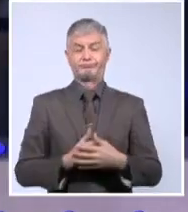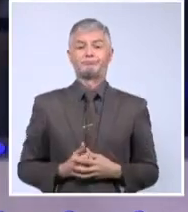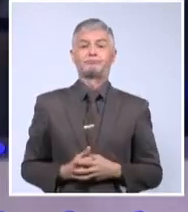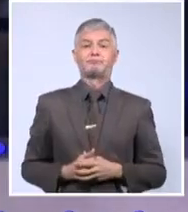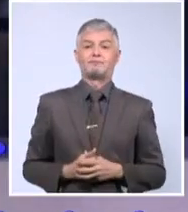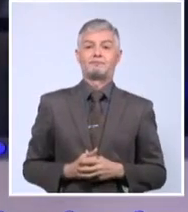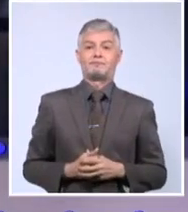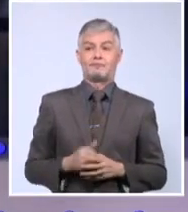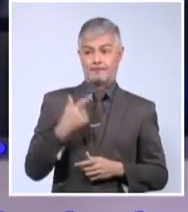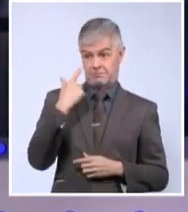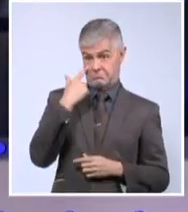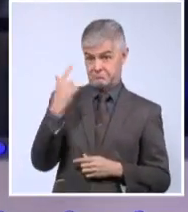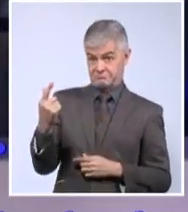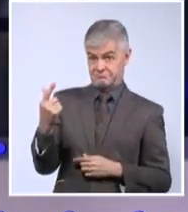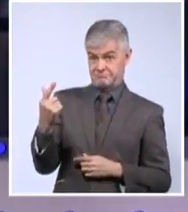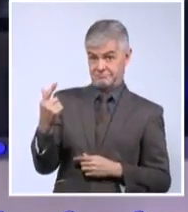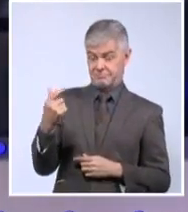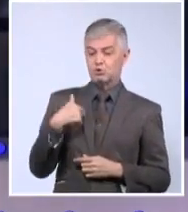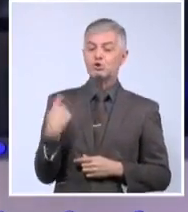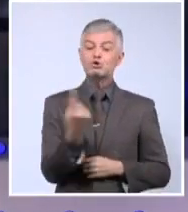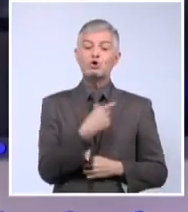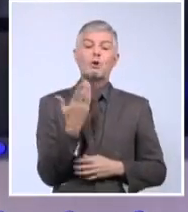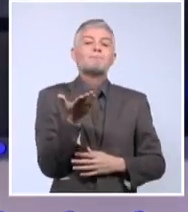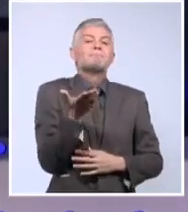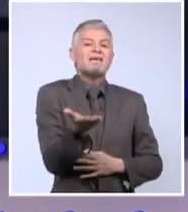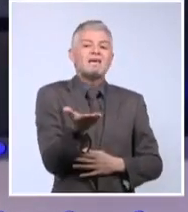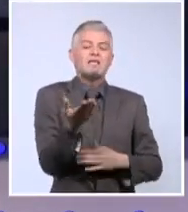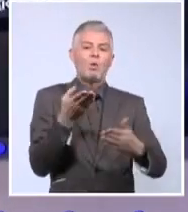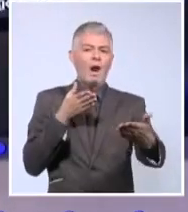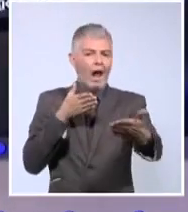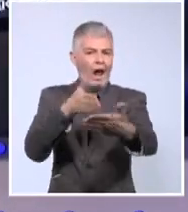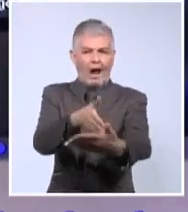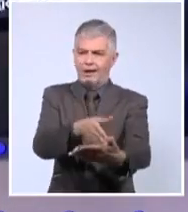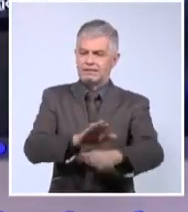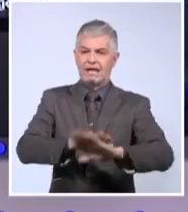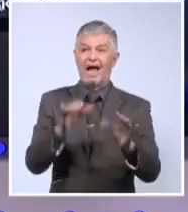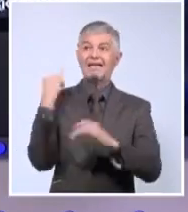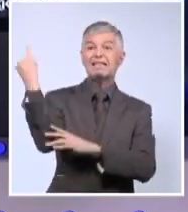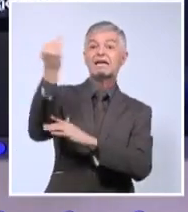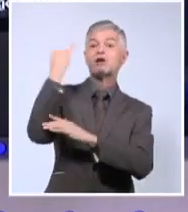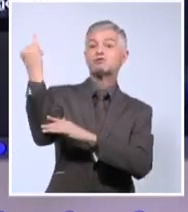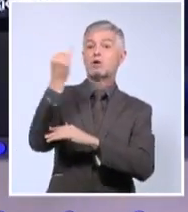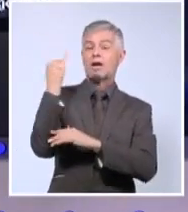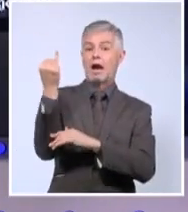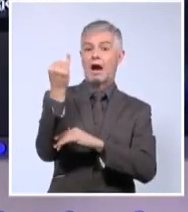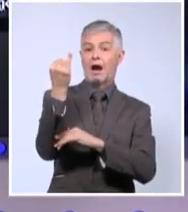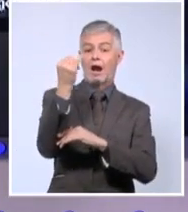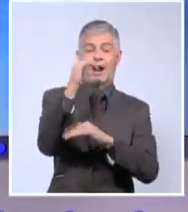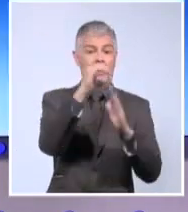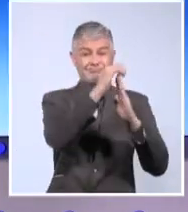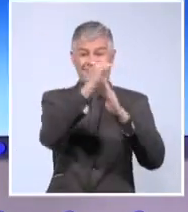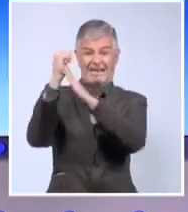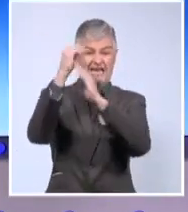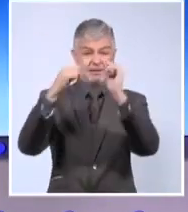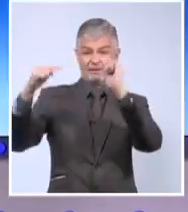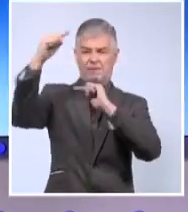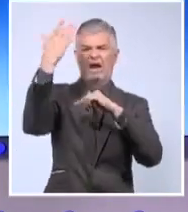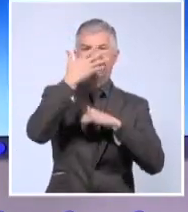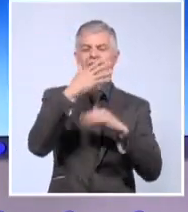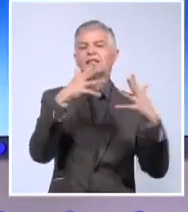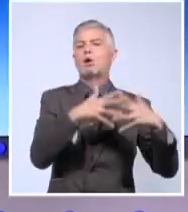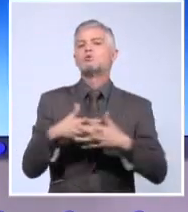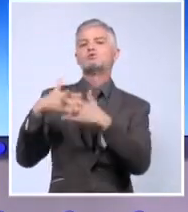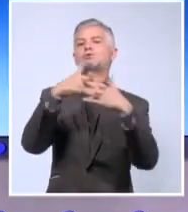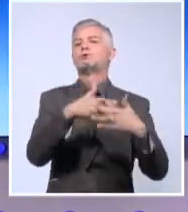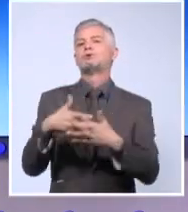¿Están oyendo? Pedimos una intervención internacional encabezada por Estados Unidos. Esa sería la